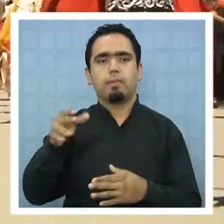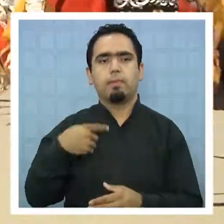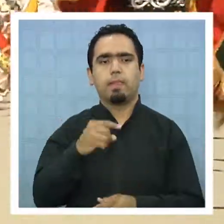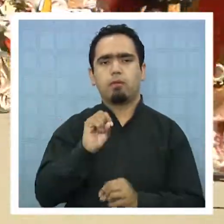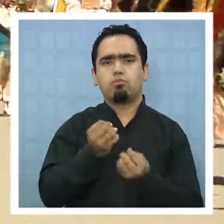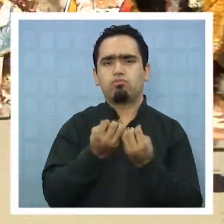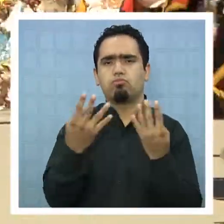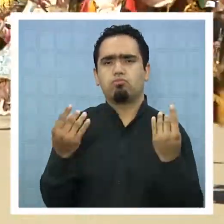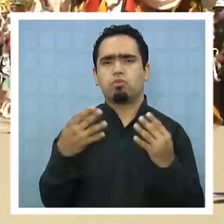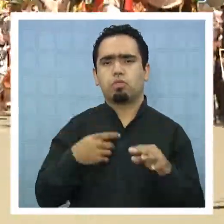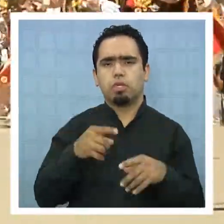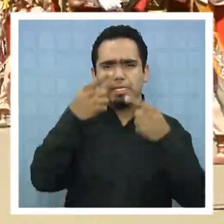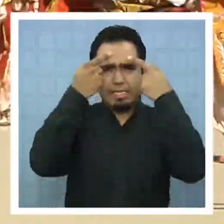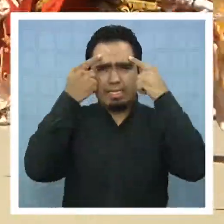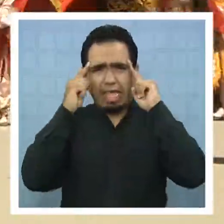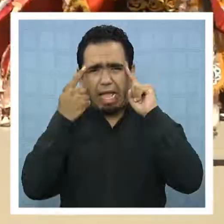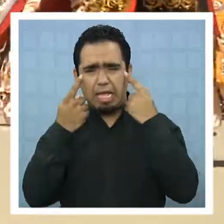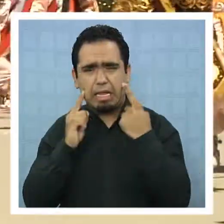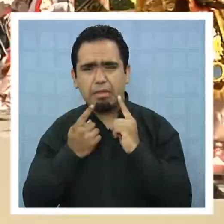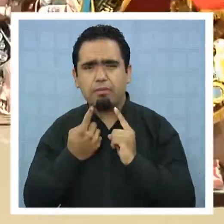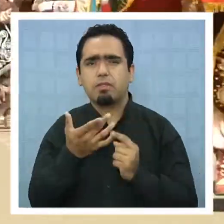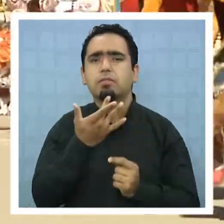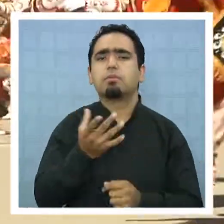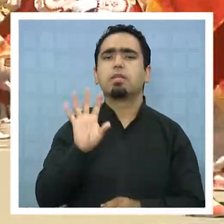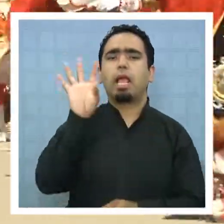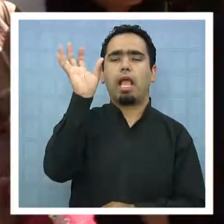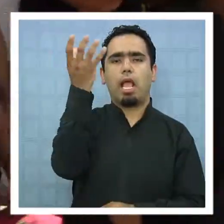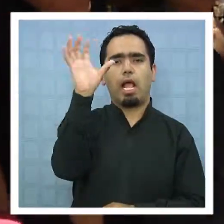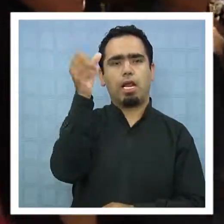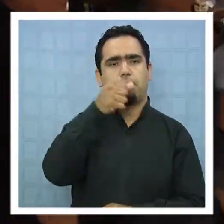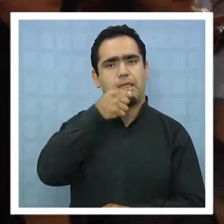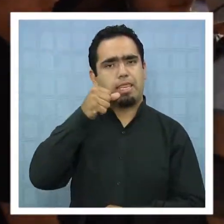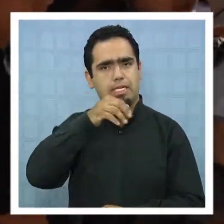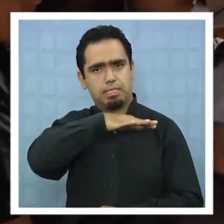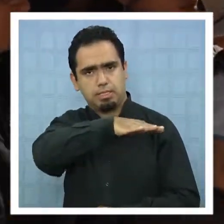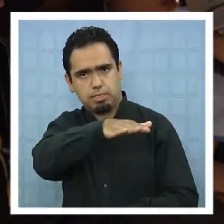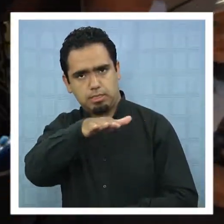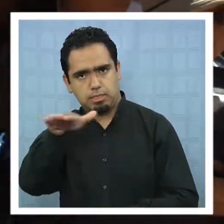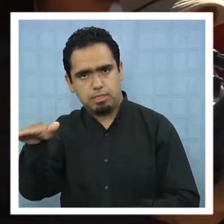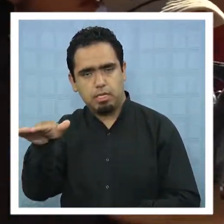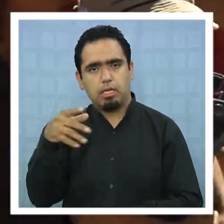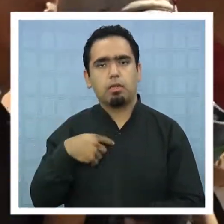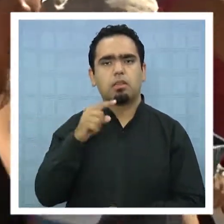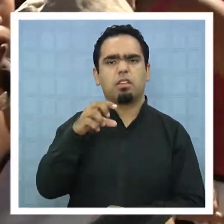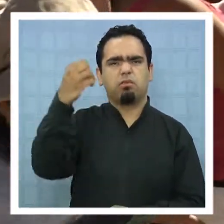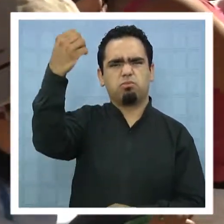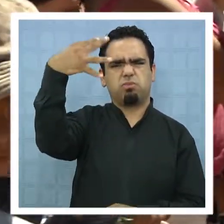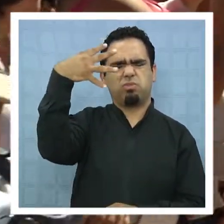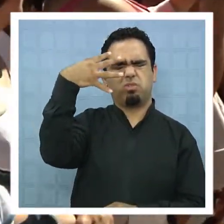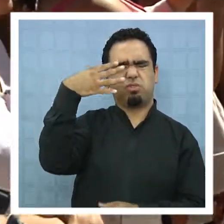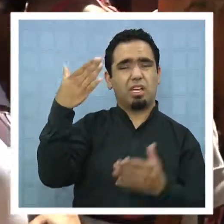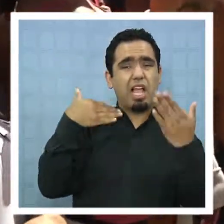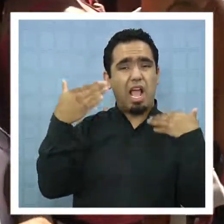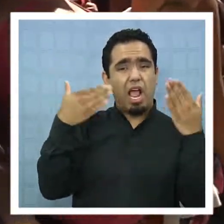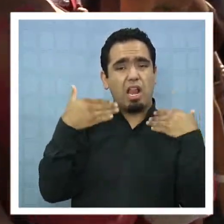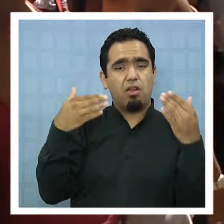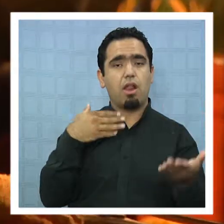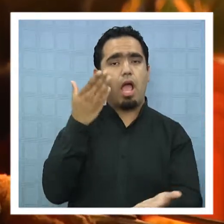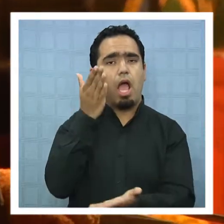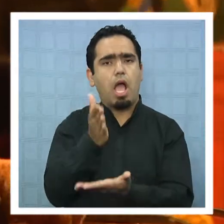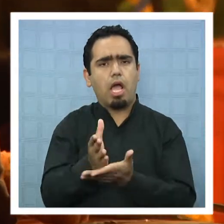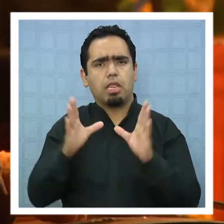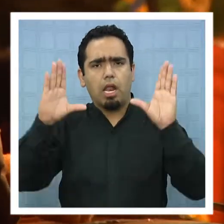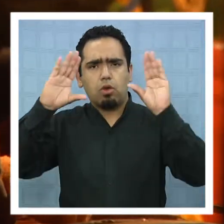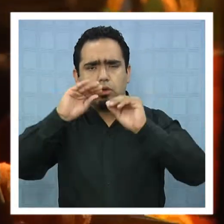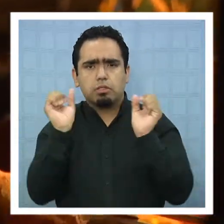lleno de sacrificios debido al extremo clima del desierto que va de un sofocante calor durante el día a un frío de